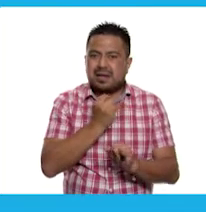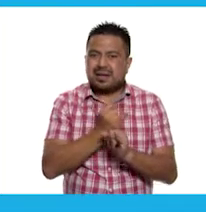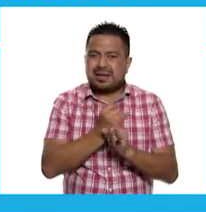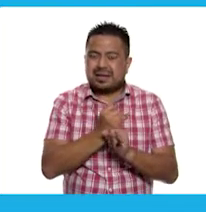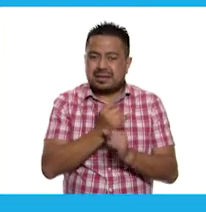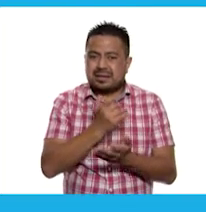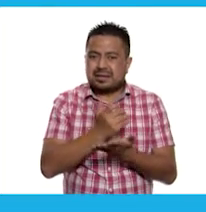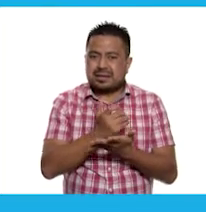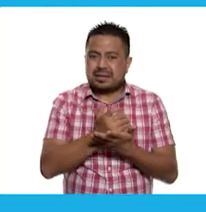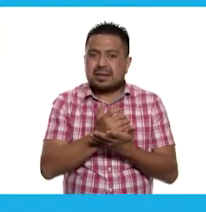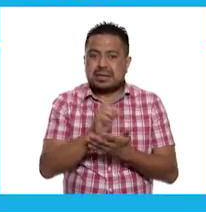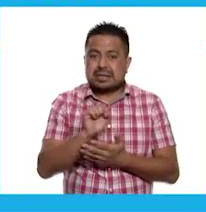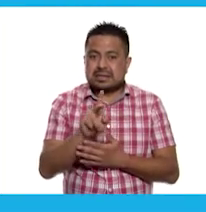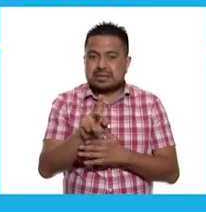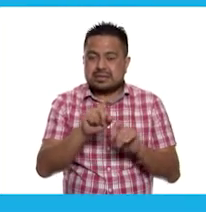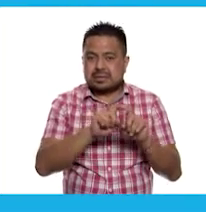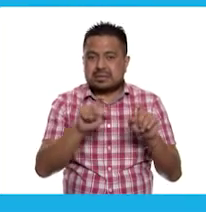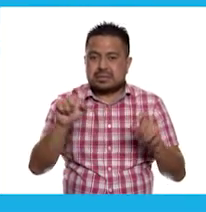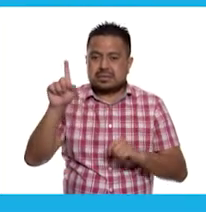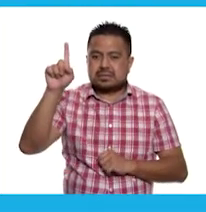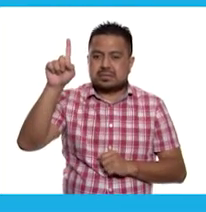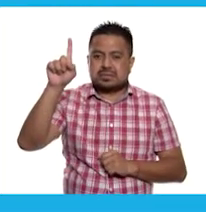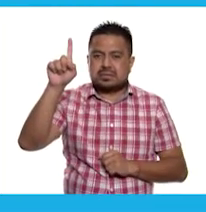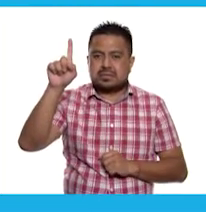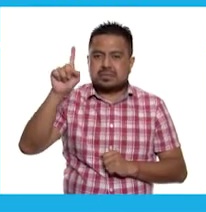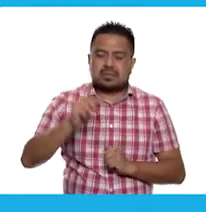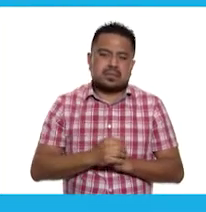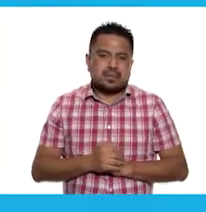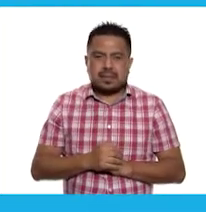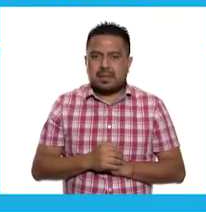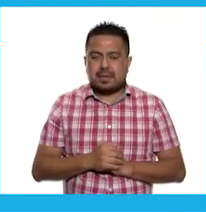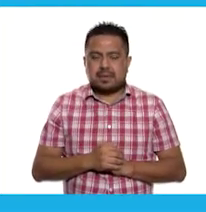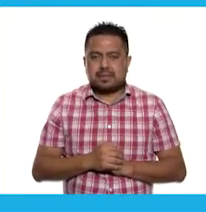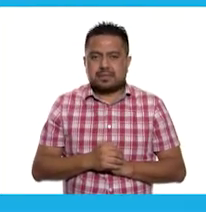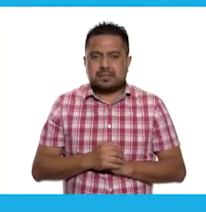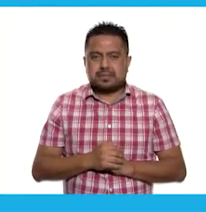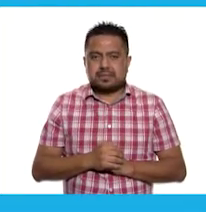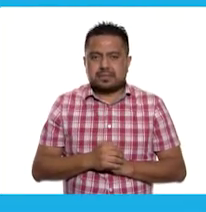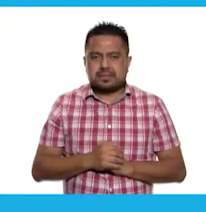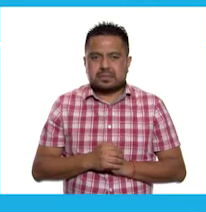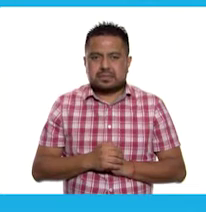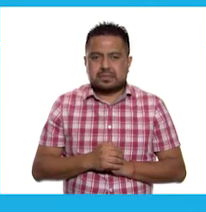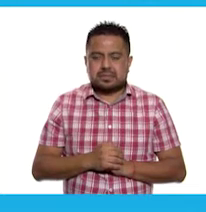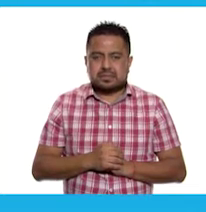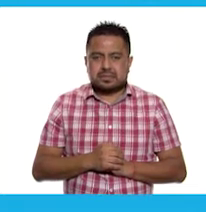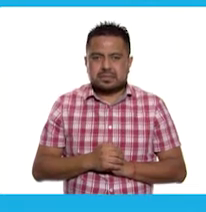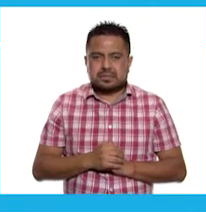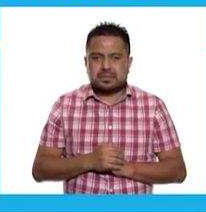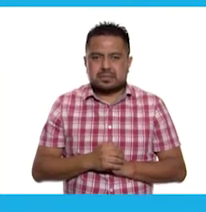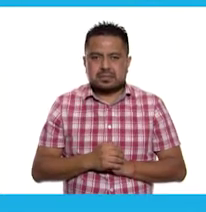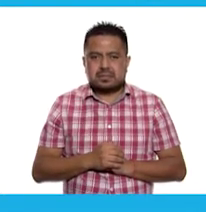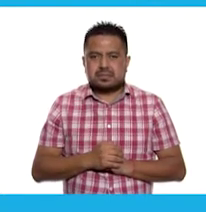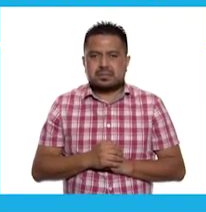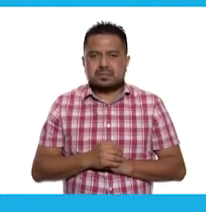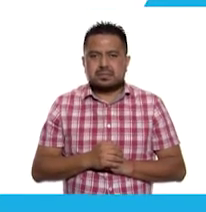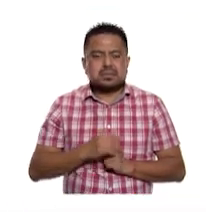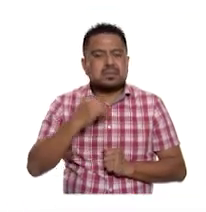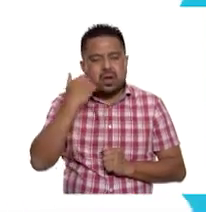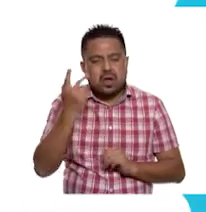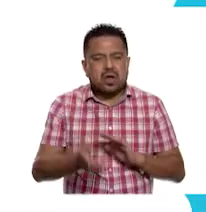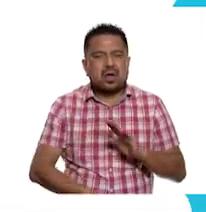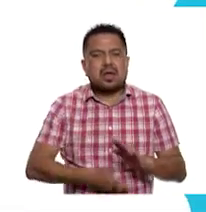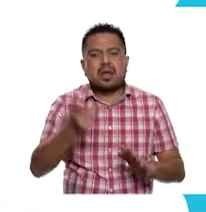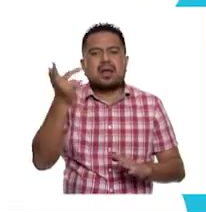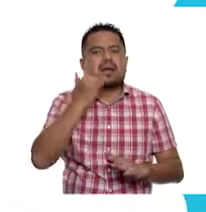texto en la página conalitej.cep.gov.mx. Si